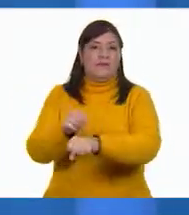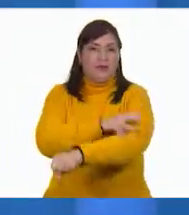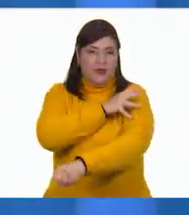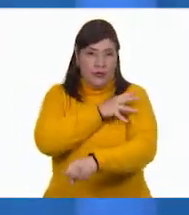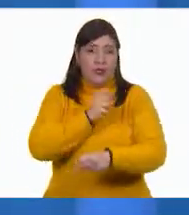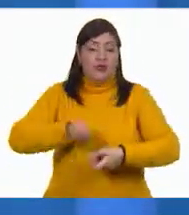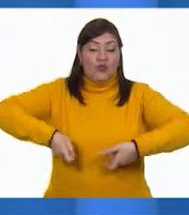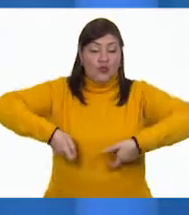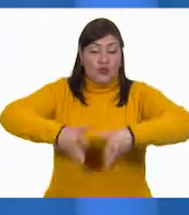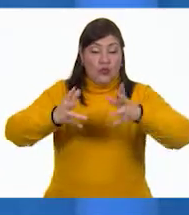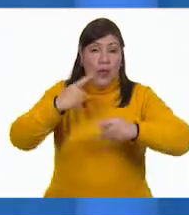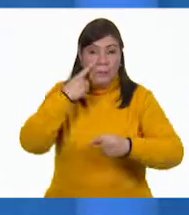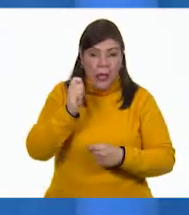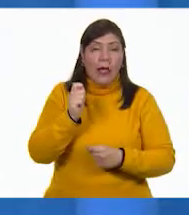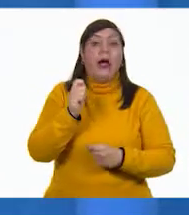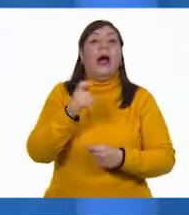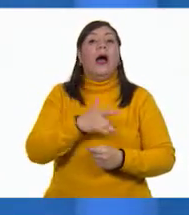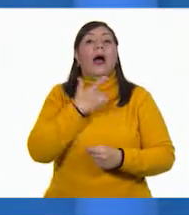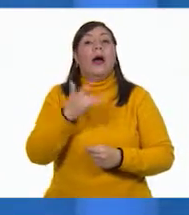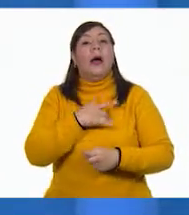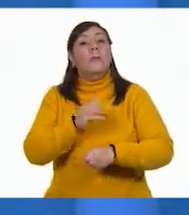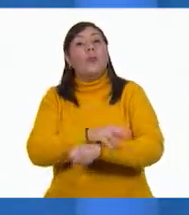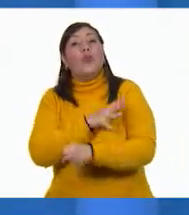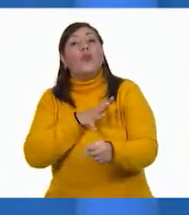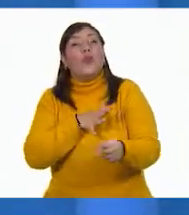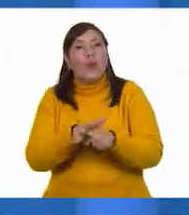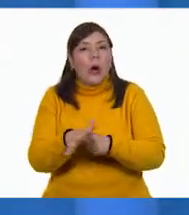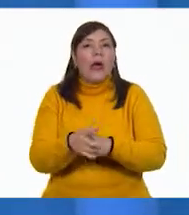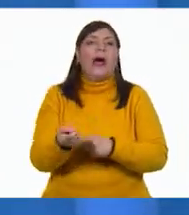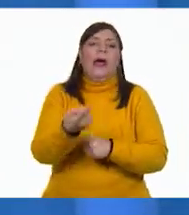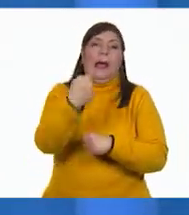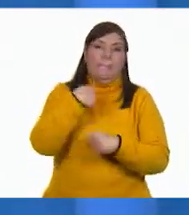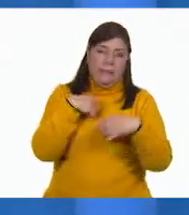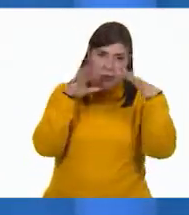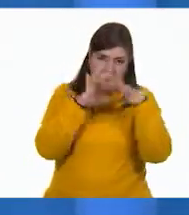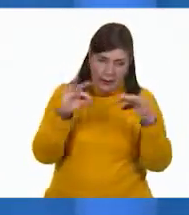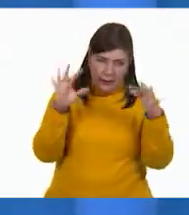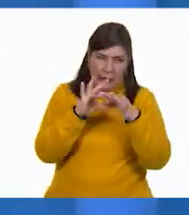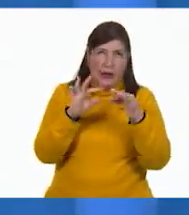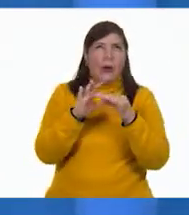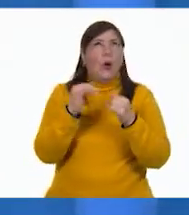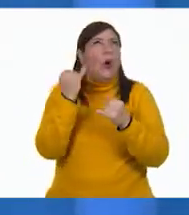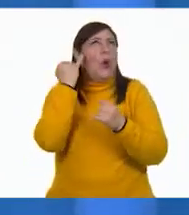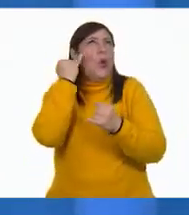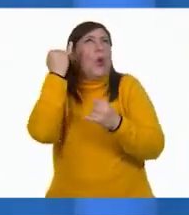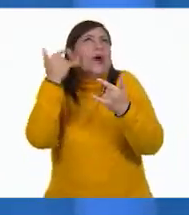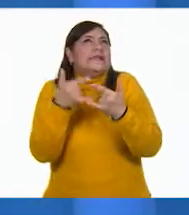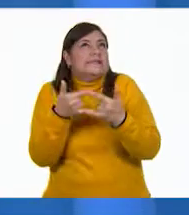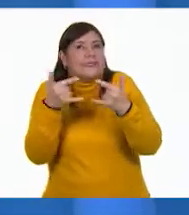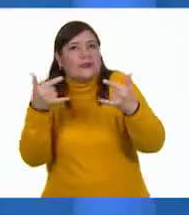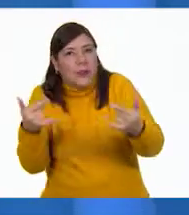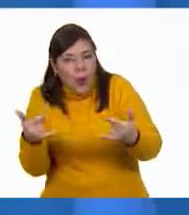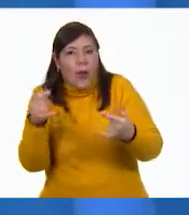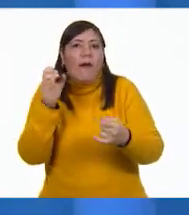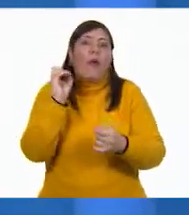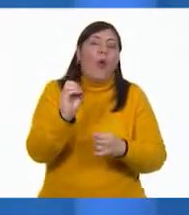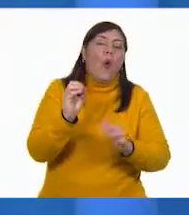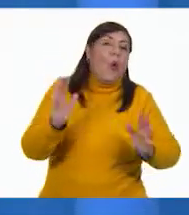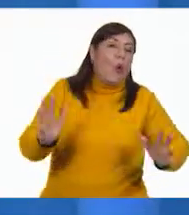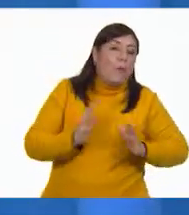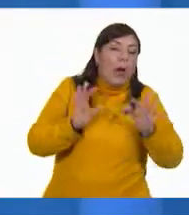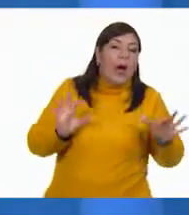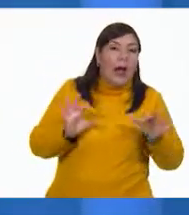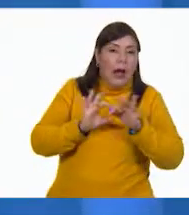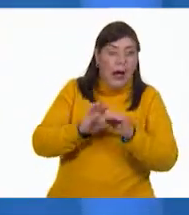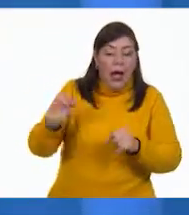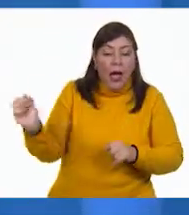tú giras el dado y dependiendo de la emoción que caiga, me tienes que contar una anécdota o una sorpresa que se conecte con esa emoción